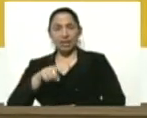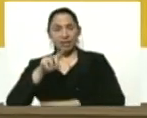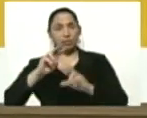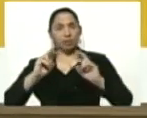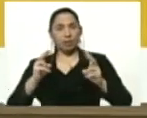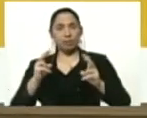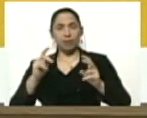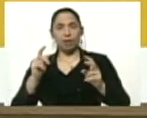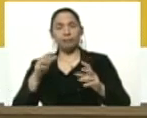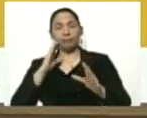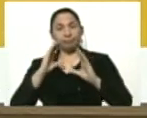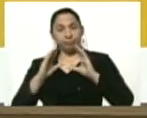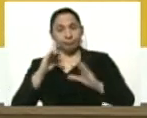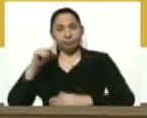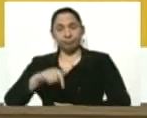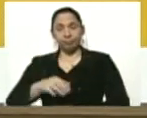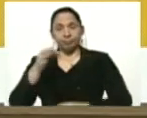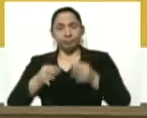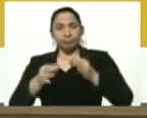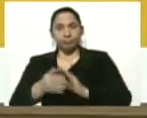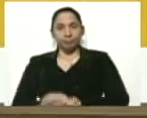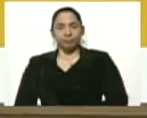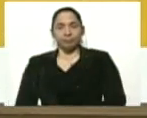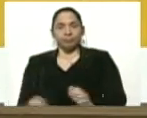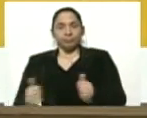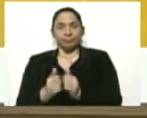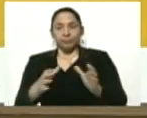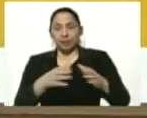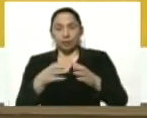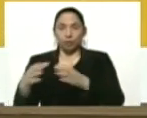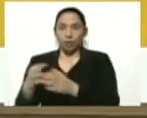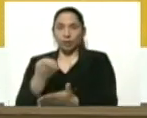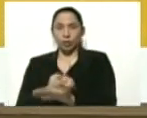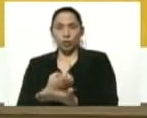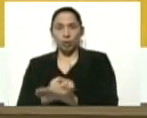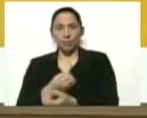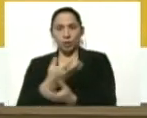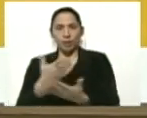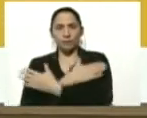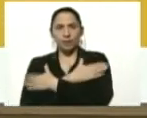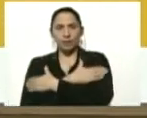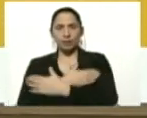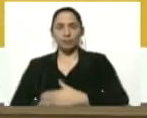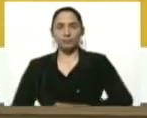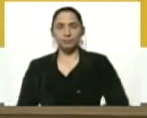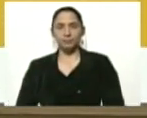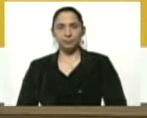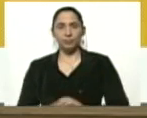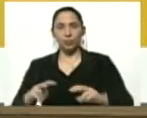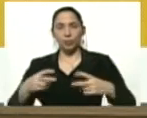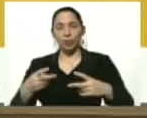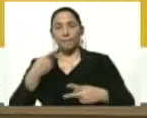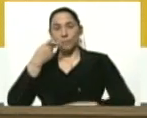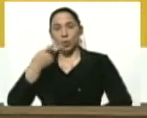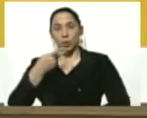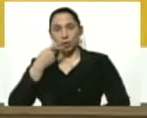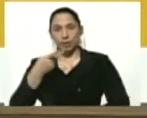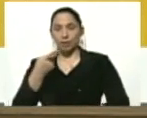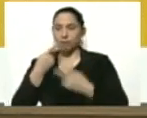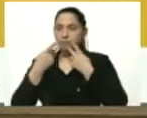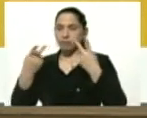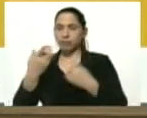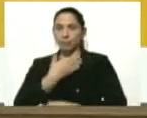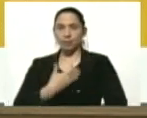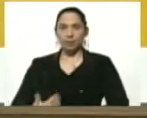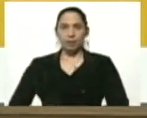temas que se conversó hoy justamente con estos sectores económicos. Ellos felicitaban esta nueva política anunciada por